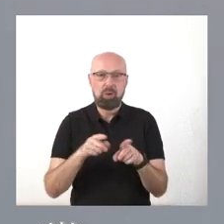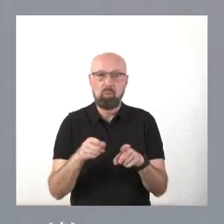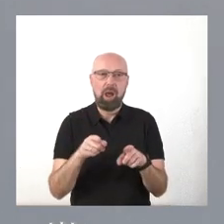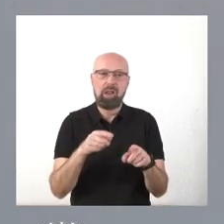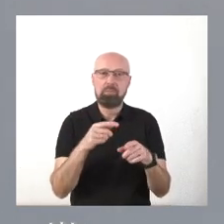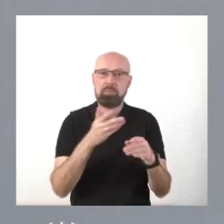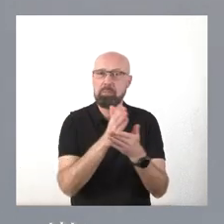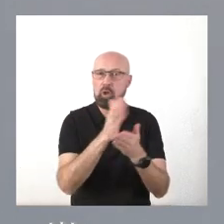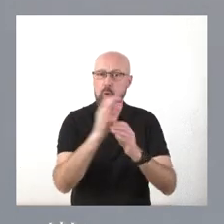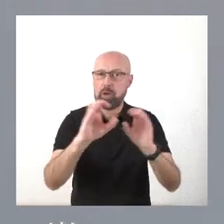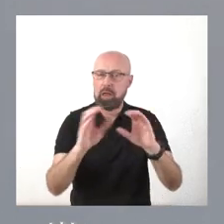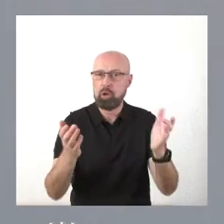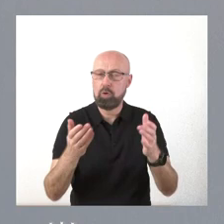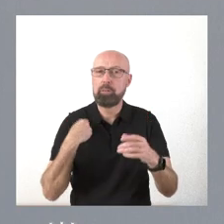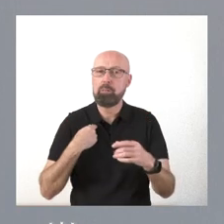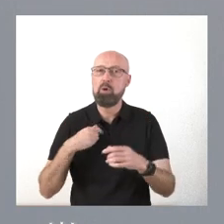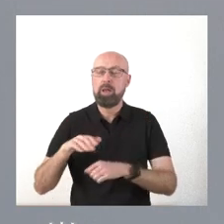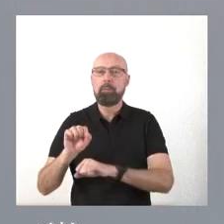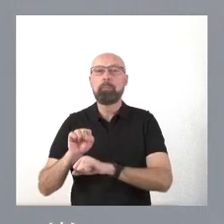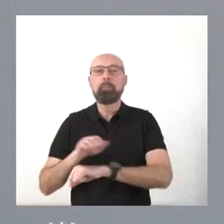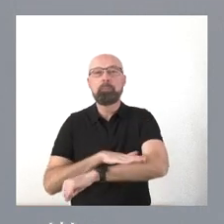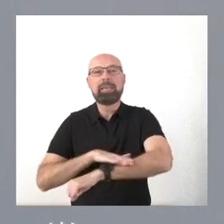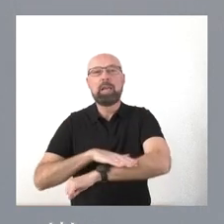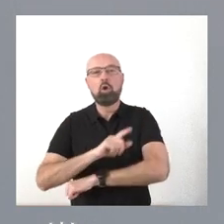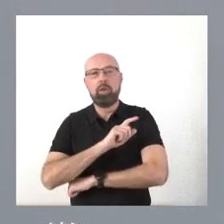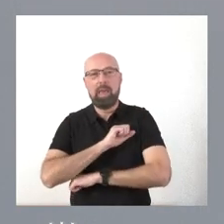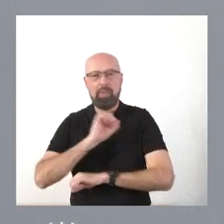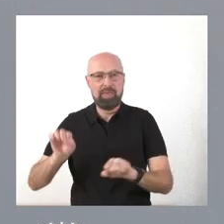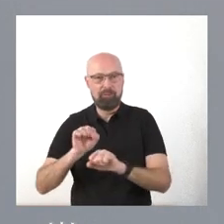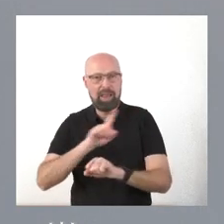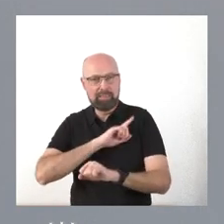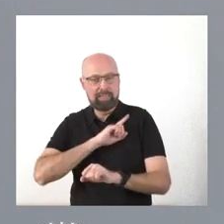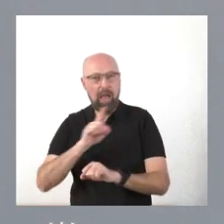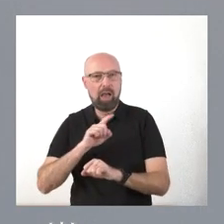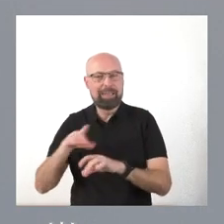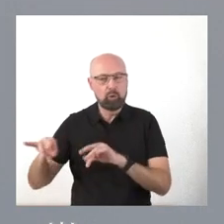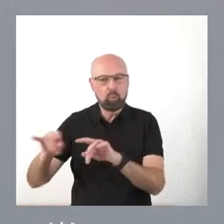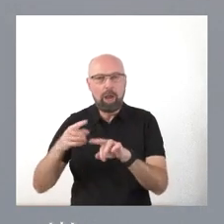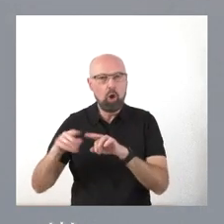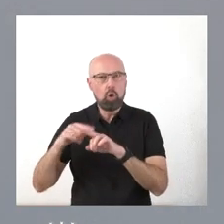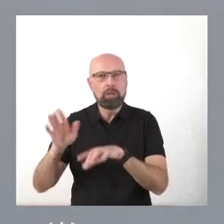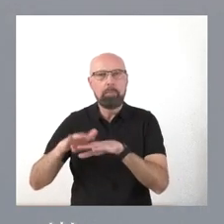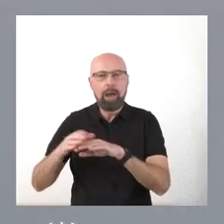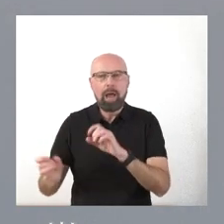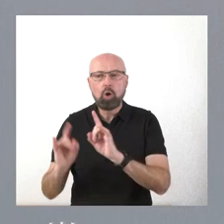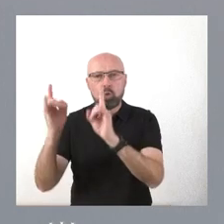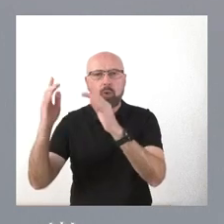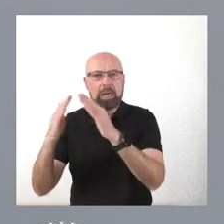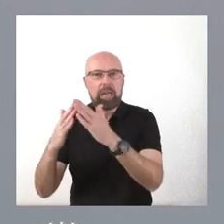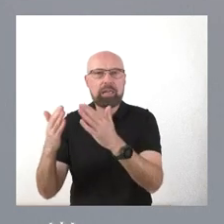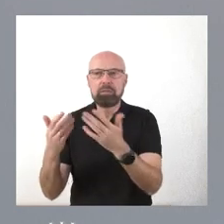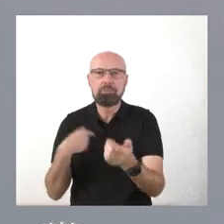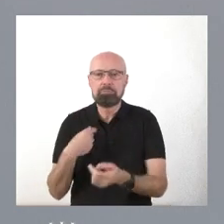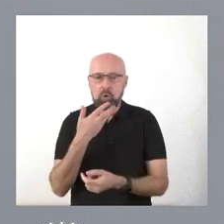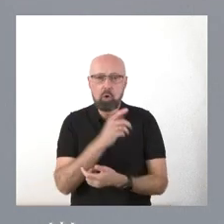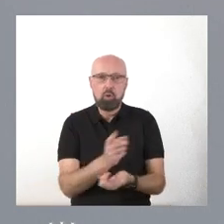algunos suelos del Ministerio de Defensa, tampoco sabemos gran cosa. Y tampoco se nos ha convocado. Es muy necesario una convocatoria a las comunidades autónomas,